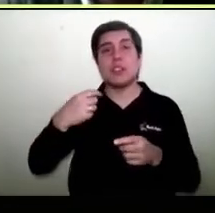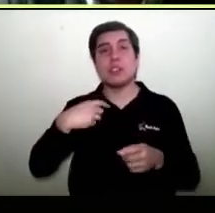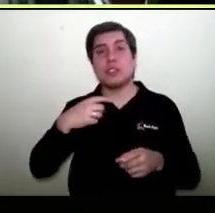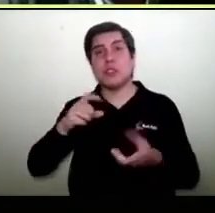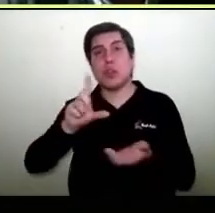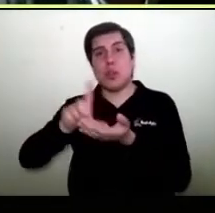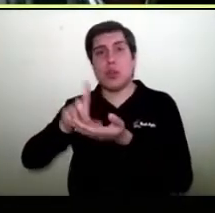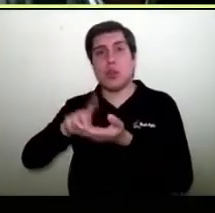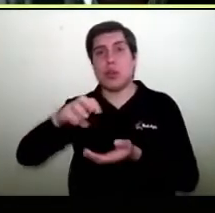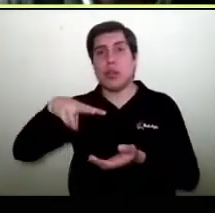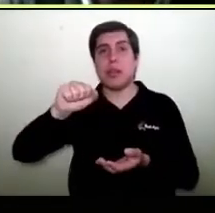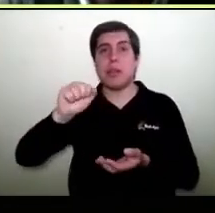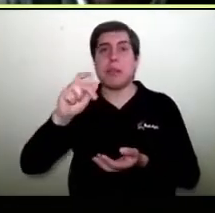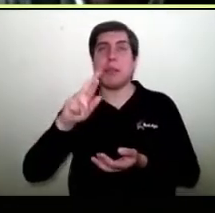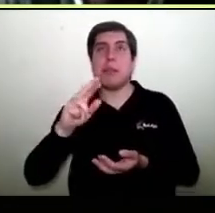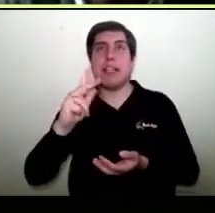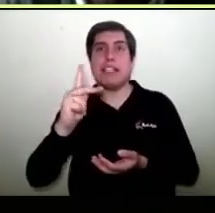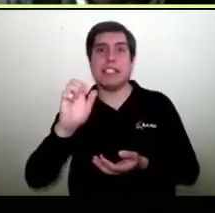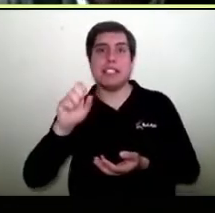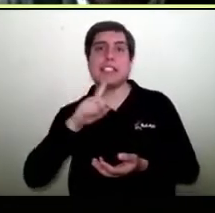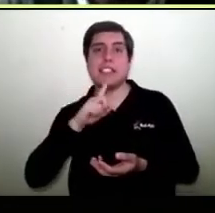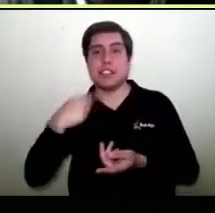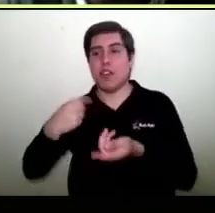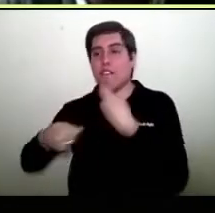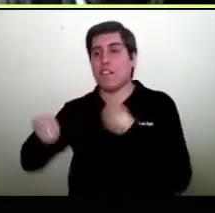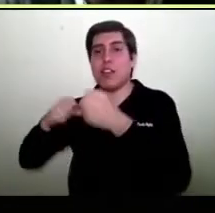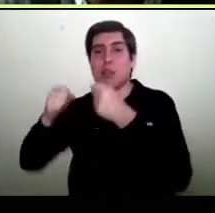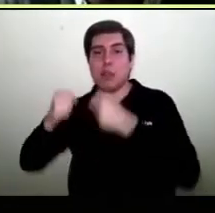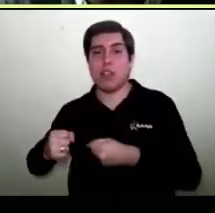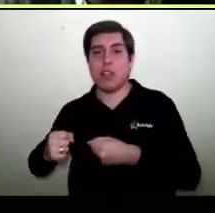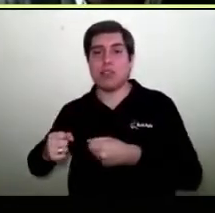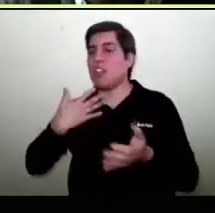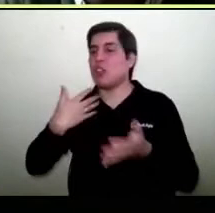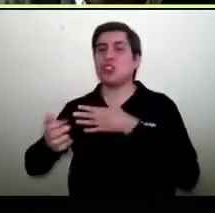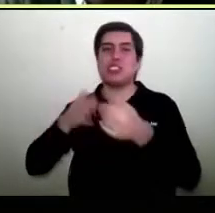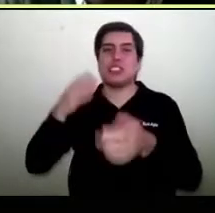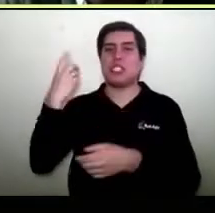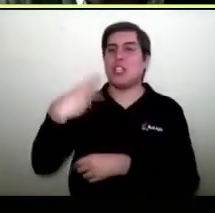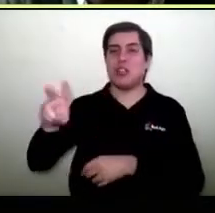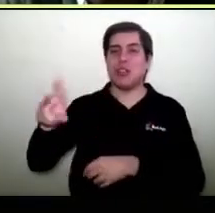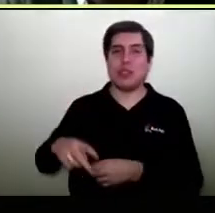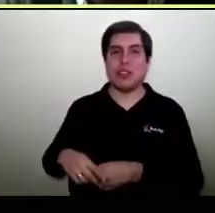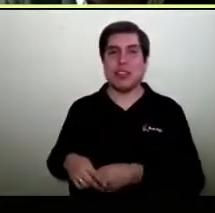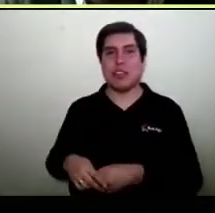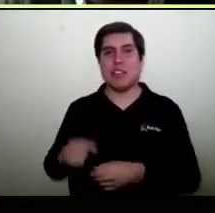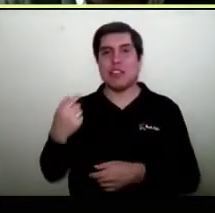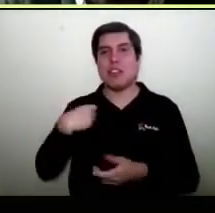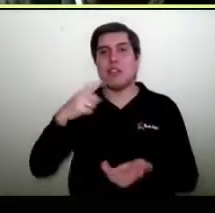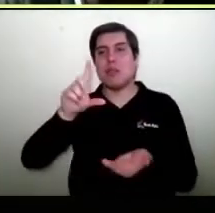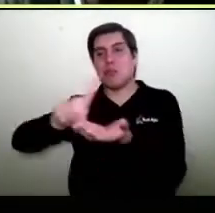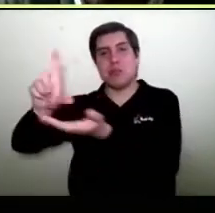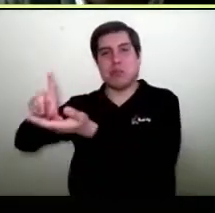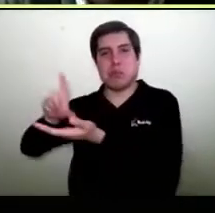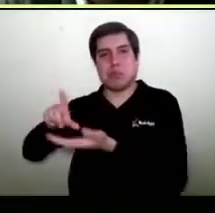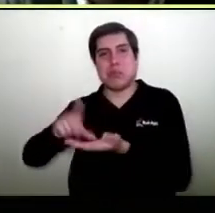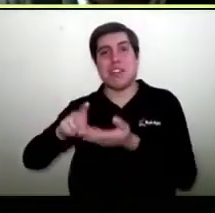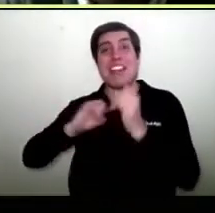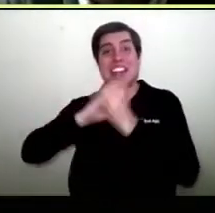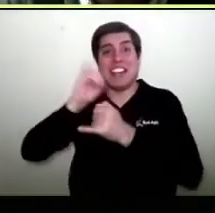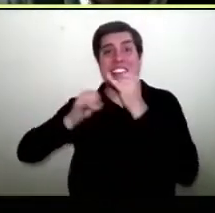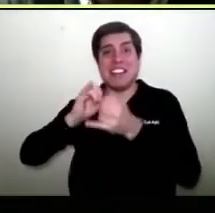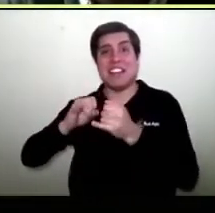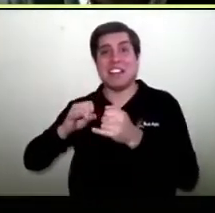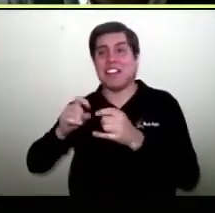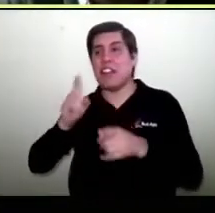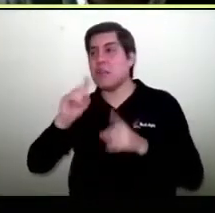presente? En todos los que yo quiera. Hoy día, a diferencia de la vía física, yo puedo ir instalándome en cada uno y viendo cuál me da más